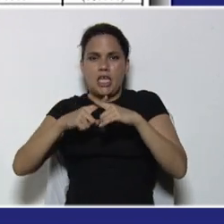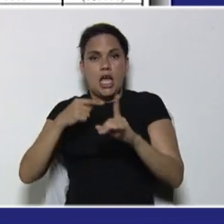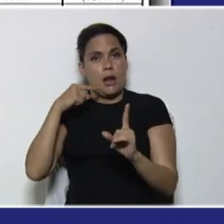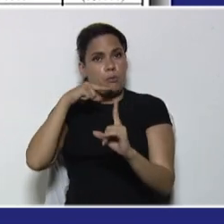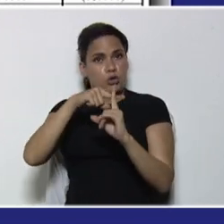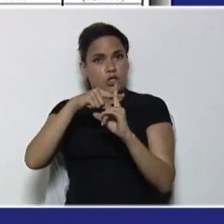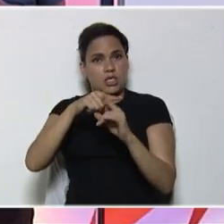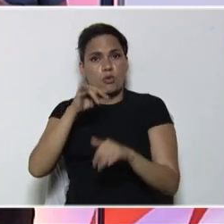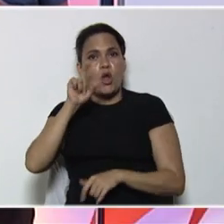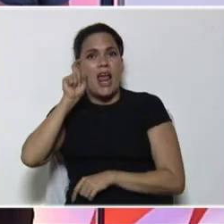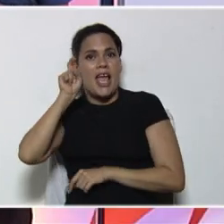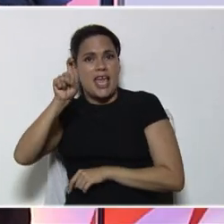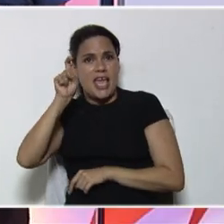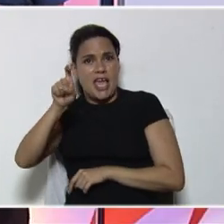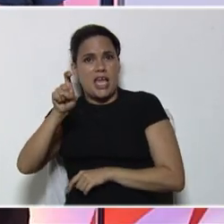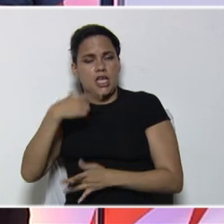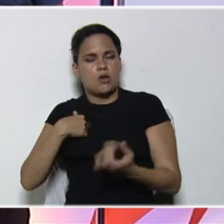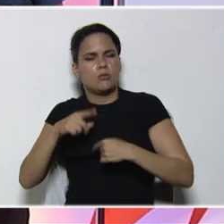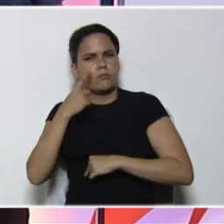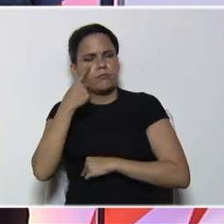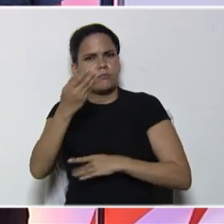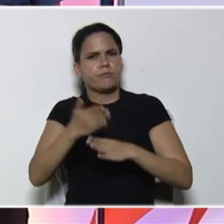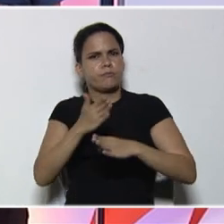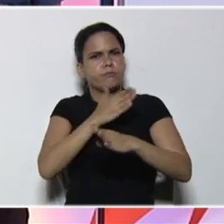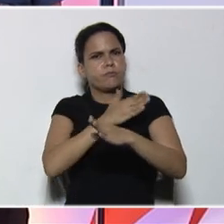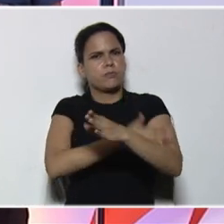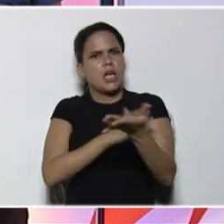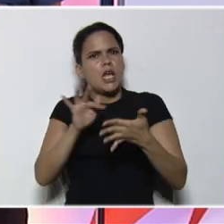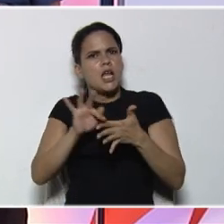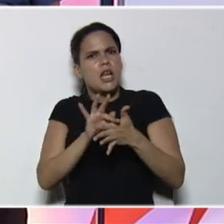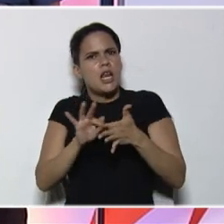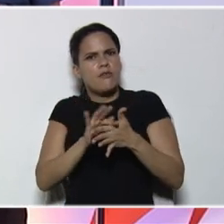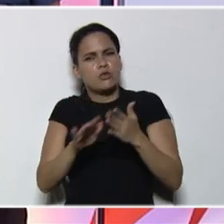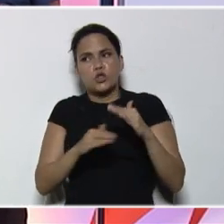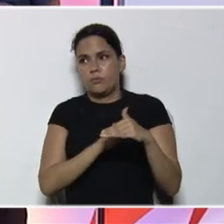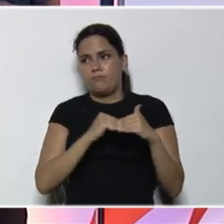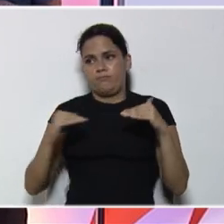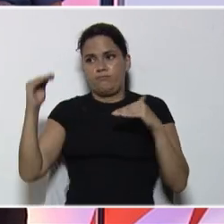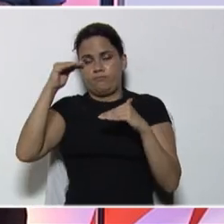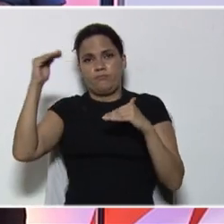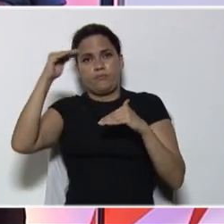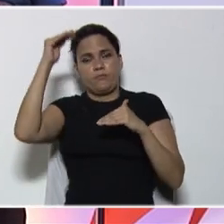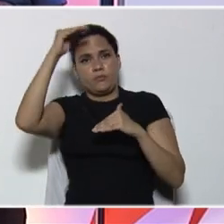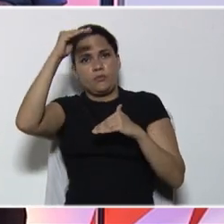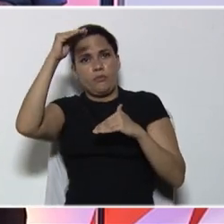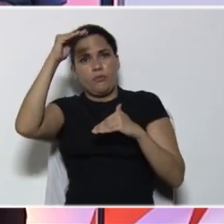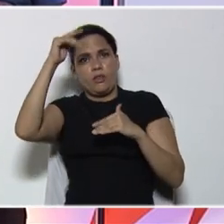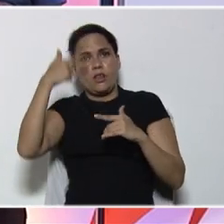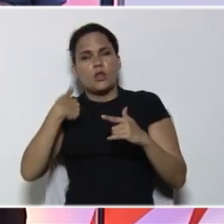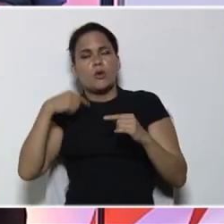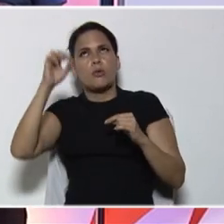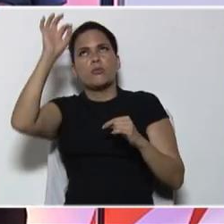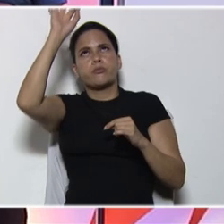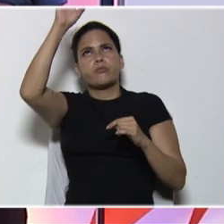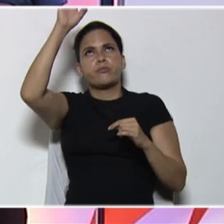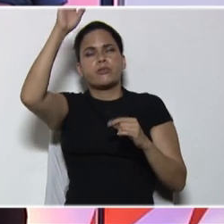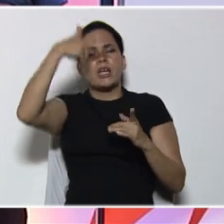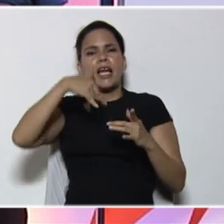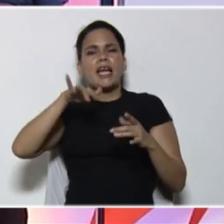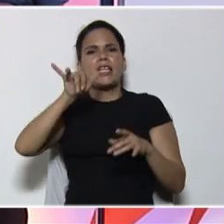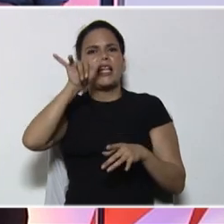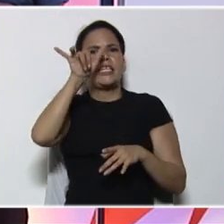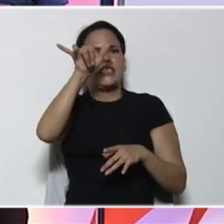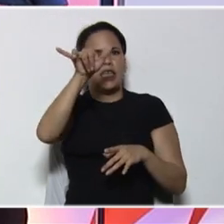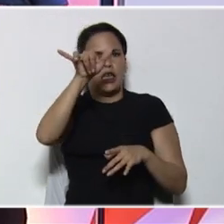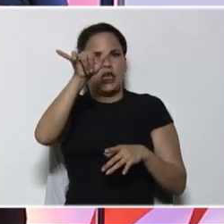que quiere decir esto, cuando estábamos, viendo anteriormente, la función exponencial, toma un pico, en el eje de las 10,